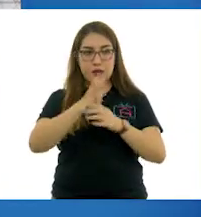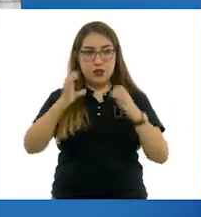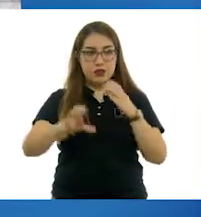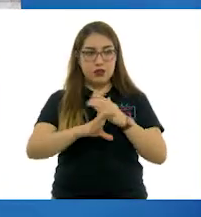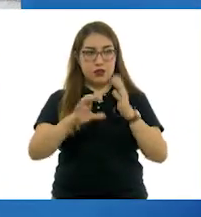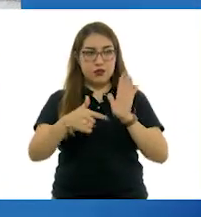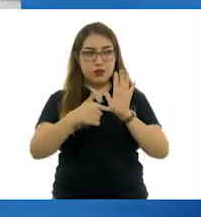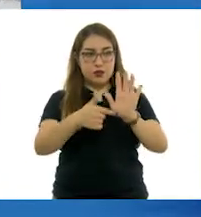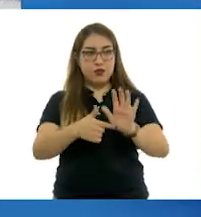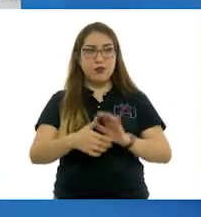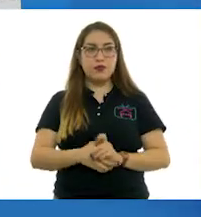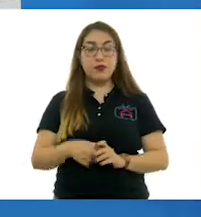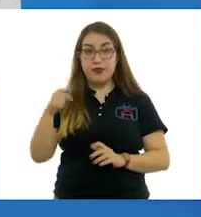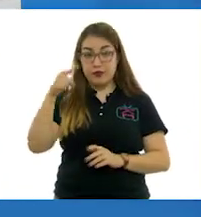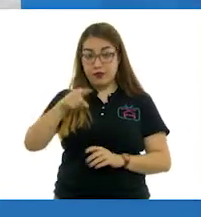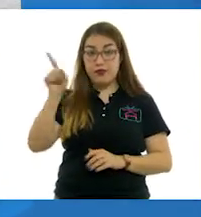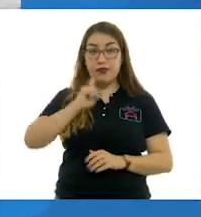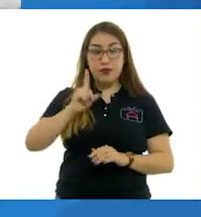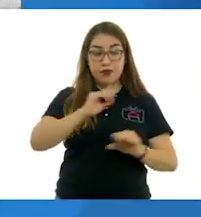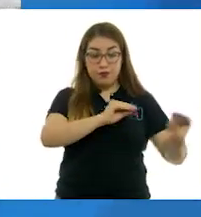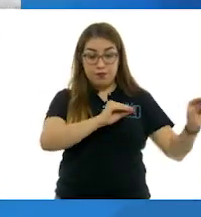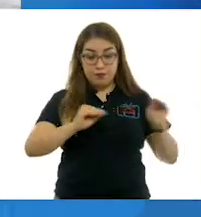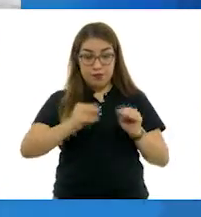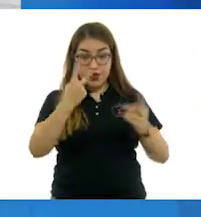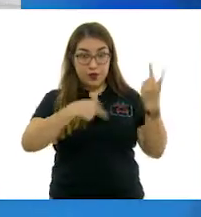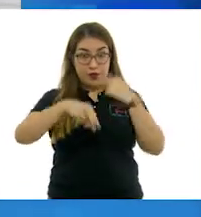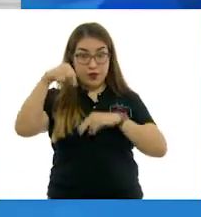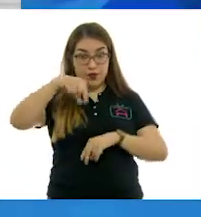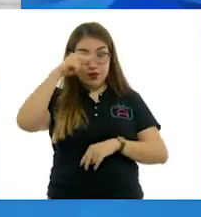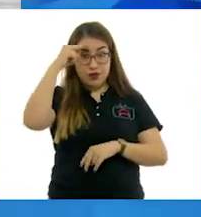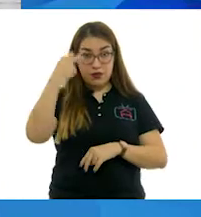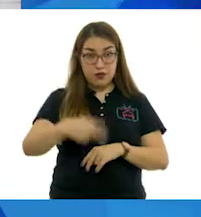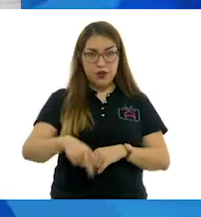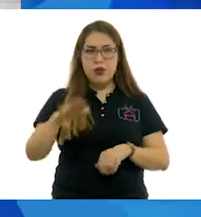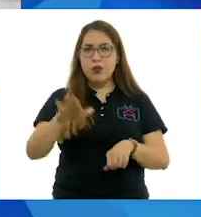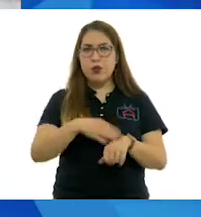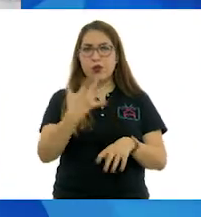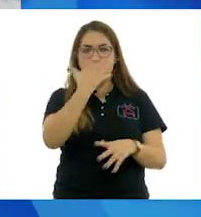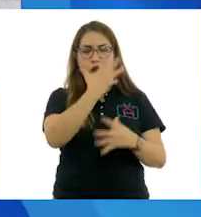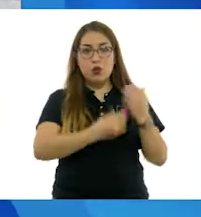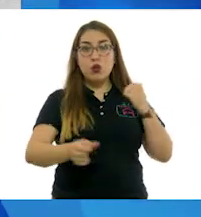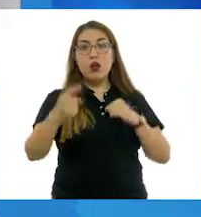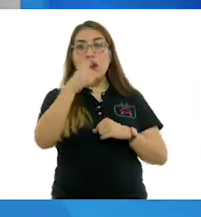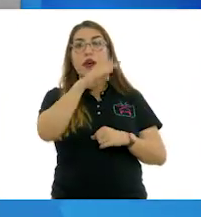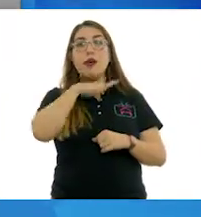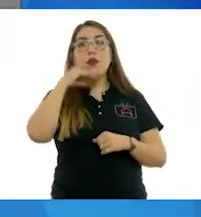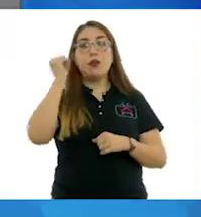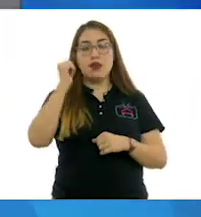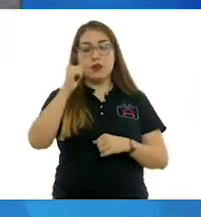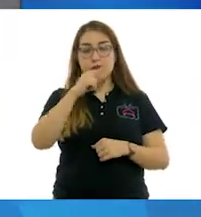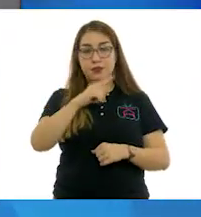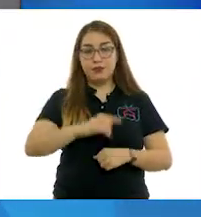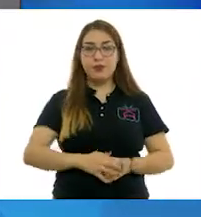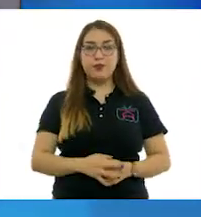Remedios emigra a México en 1941, huyendo de la invasión alemana a Francia.